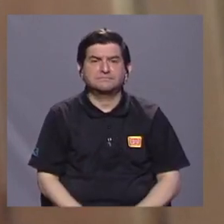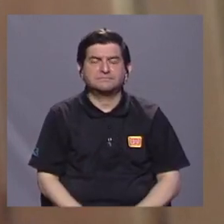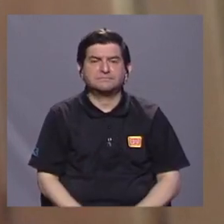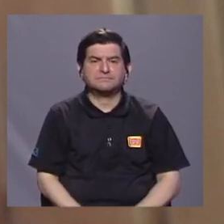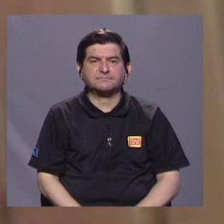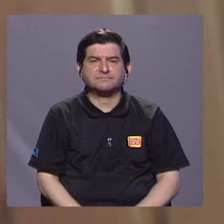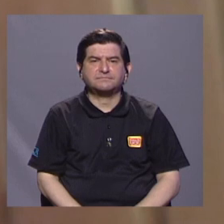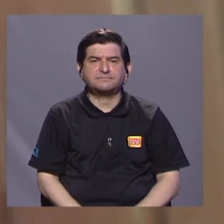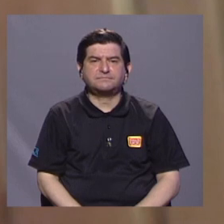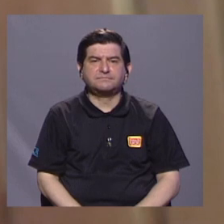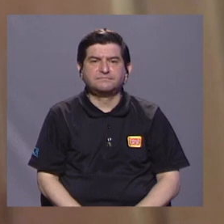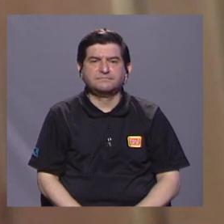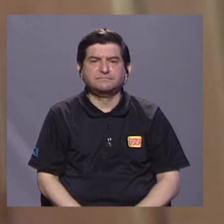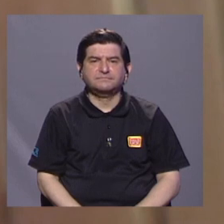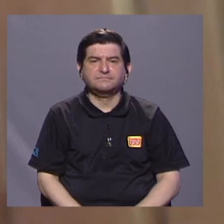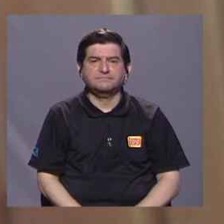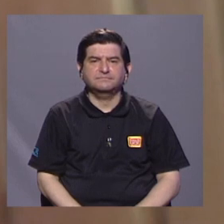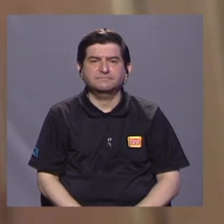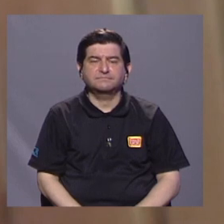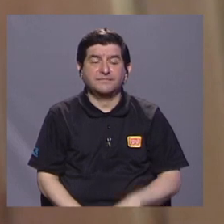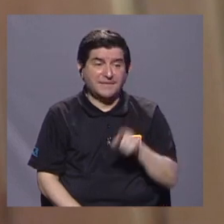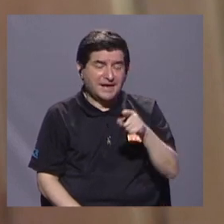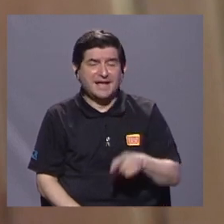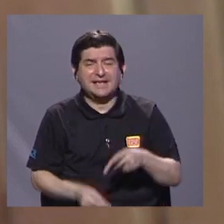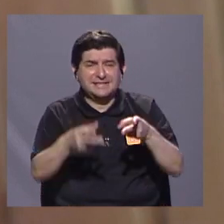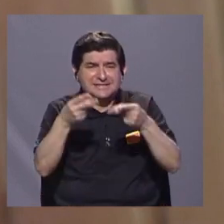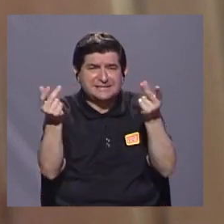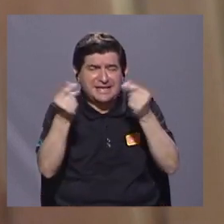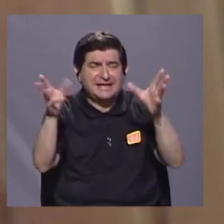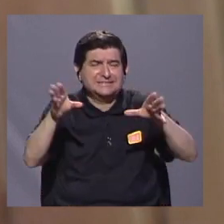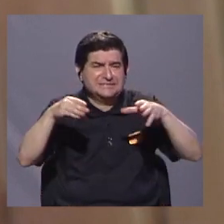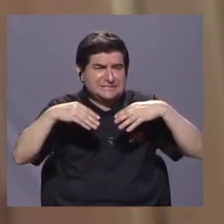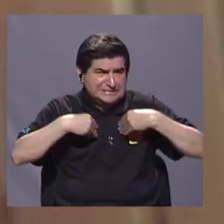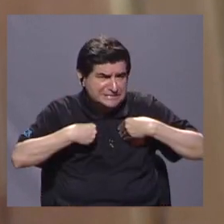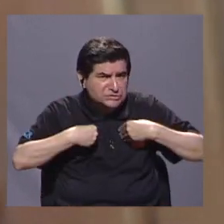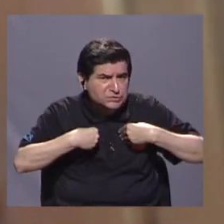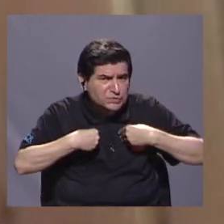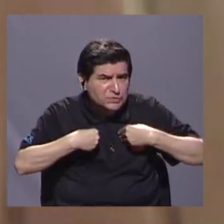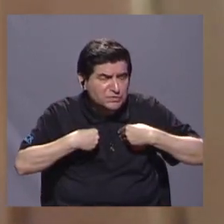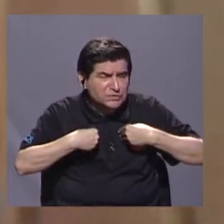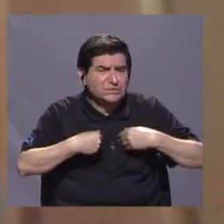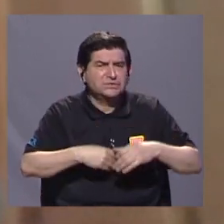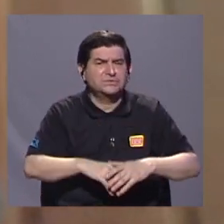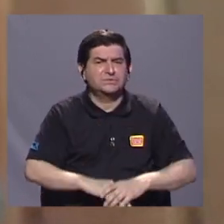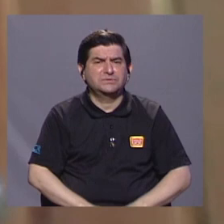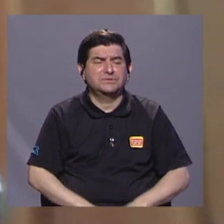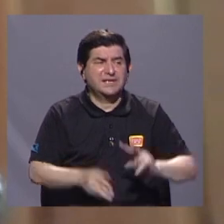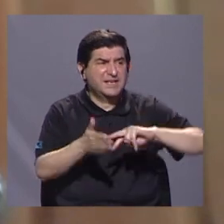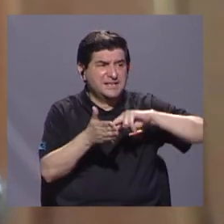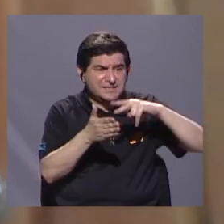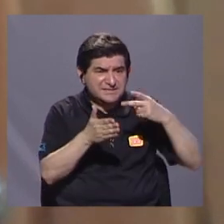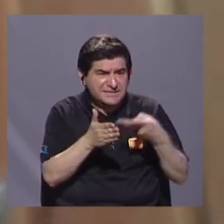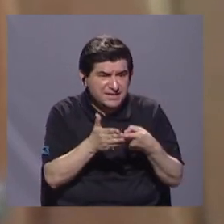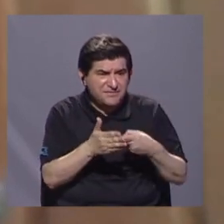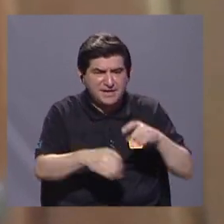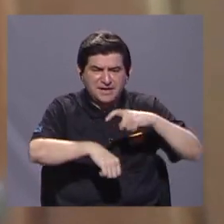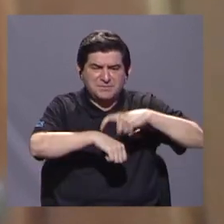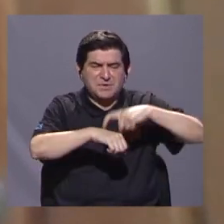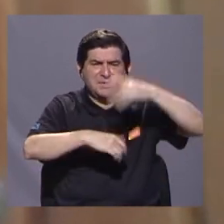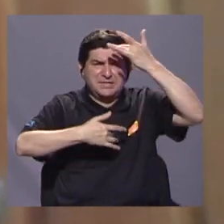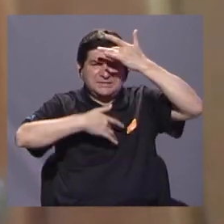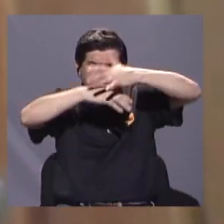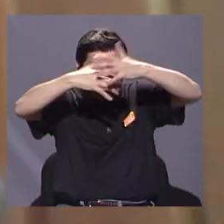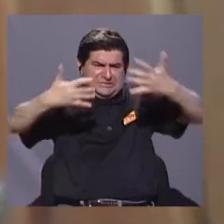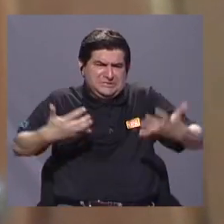asumir esos costos, pues también en situaciones de pandemia y